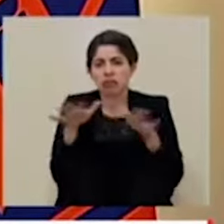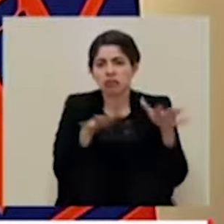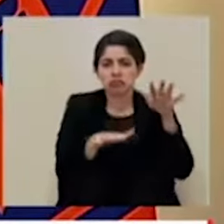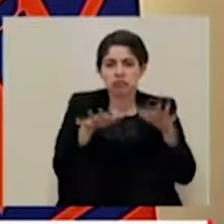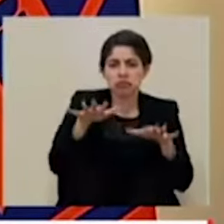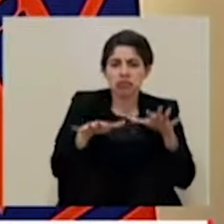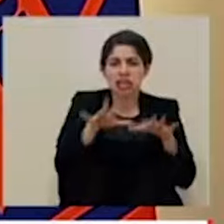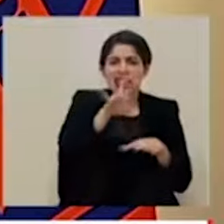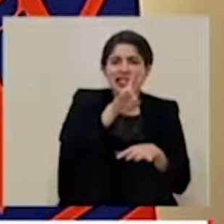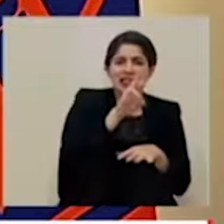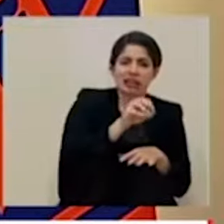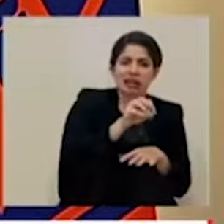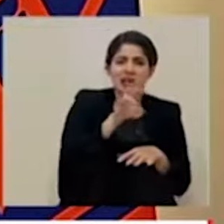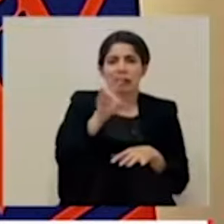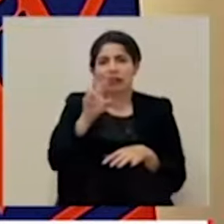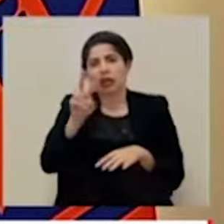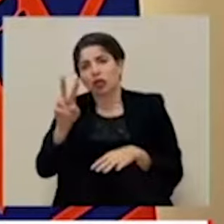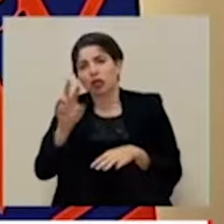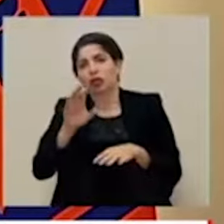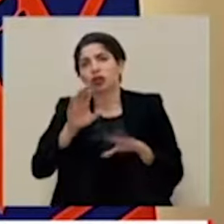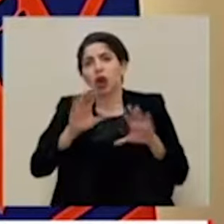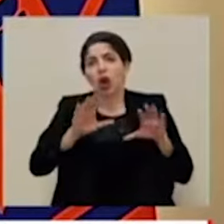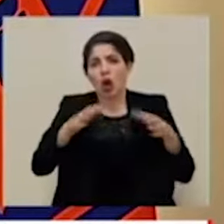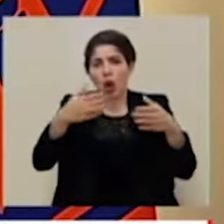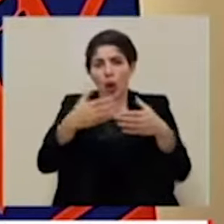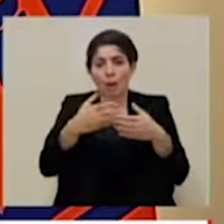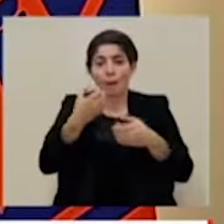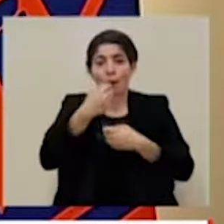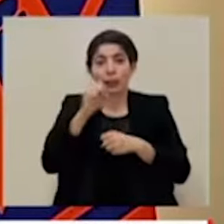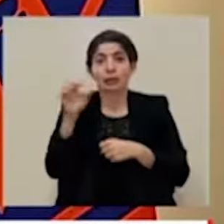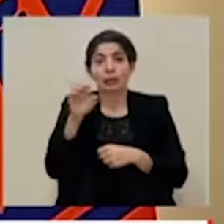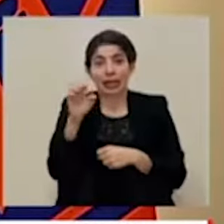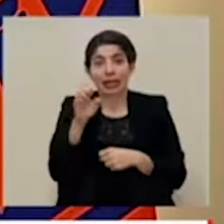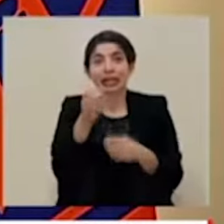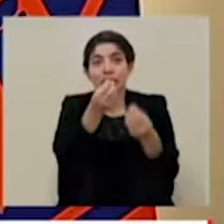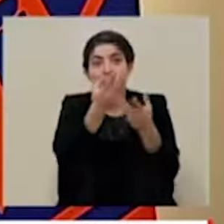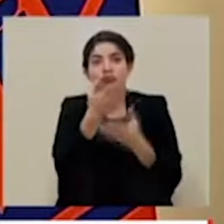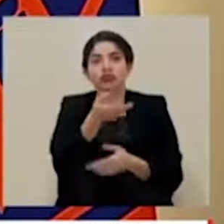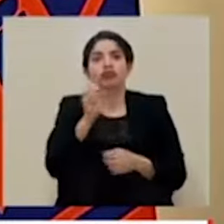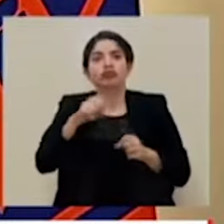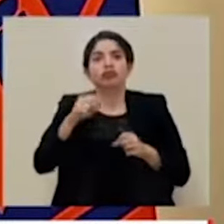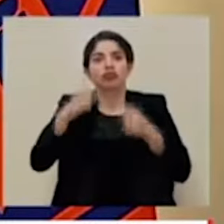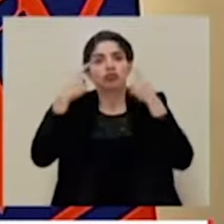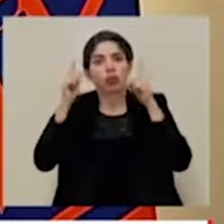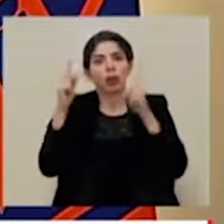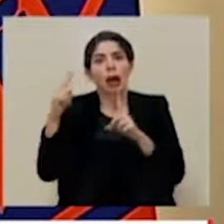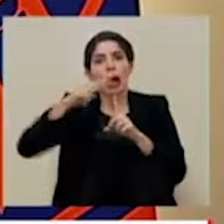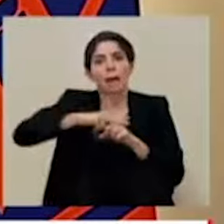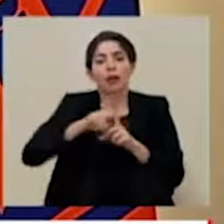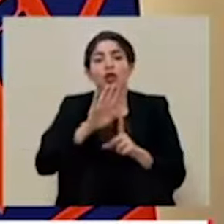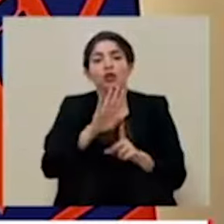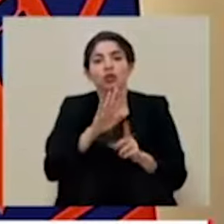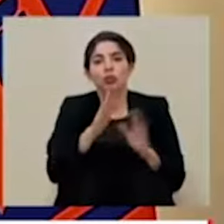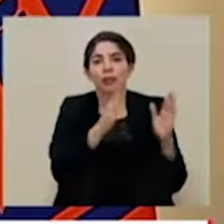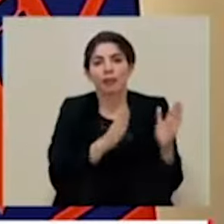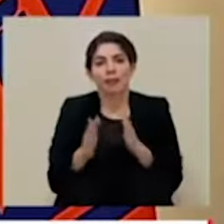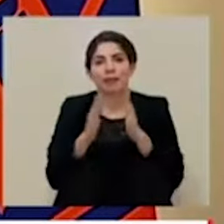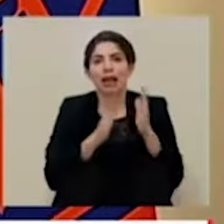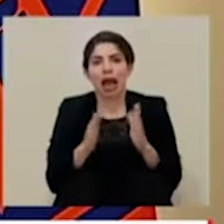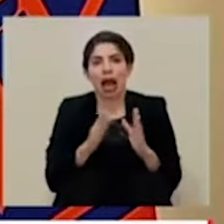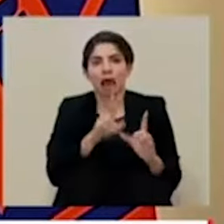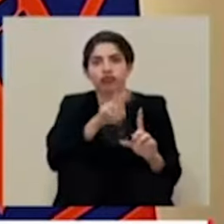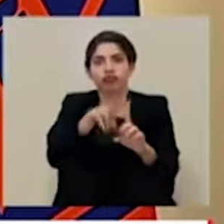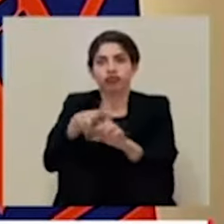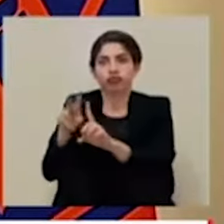70 y los 72 comités municipales de emergencia que reportan estar aplicando un plan cantonal de